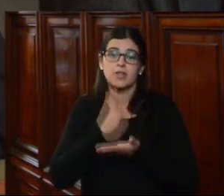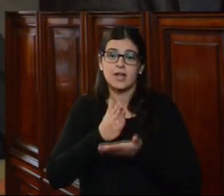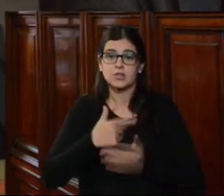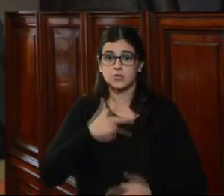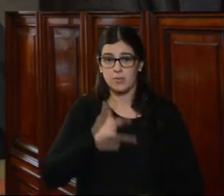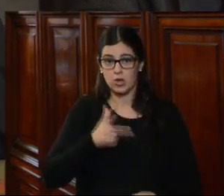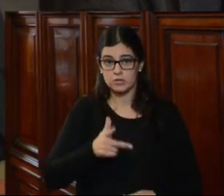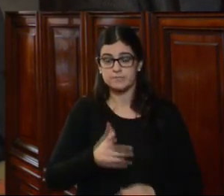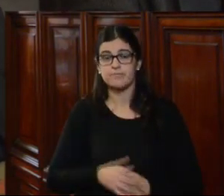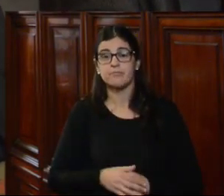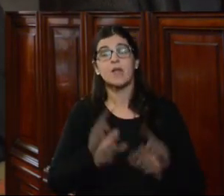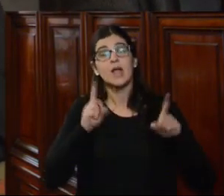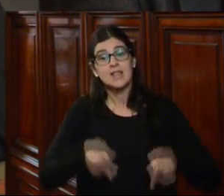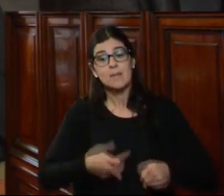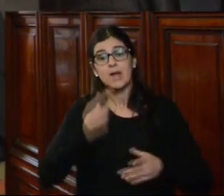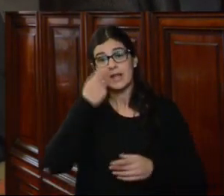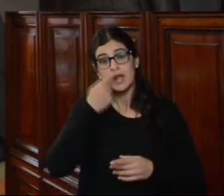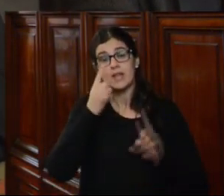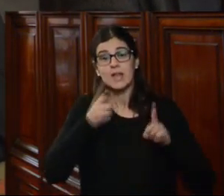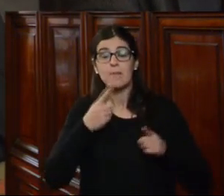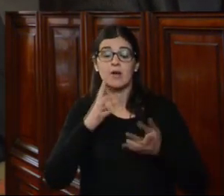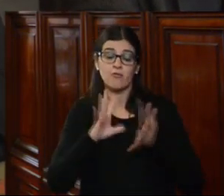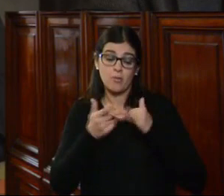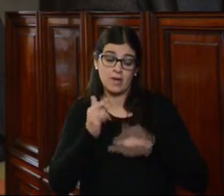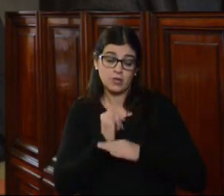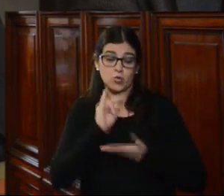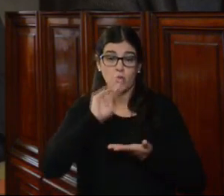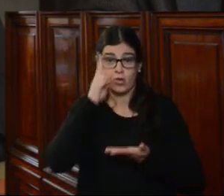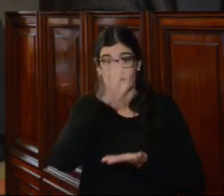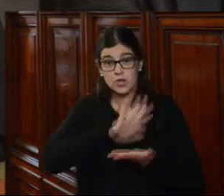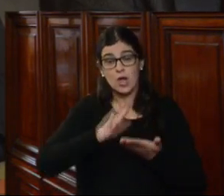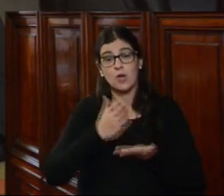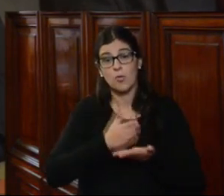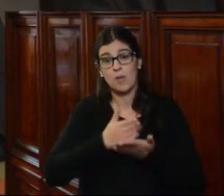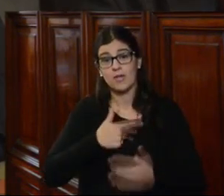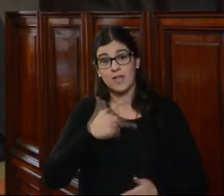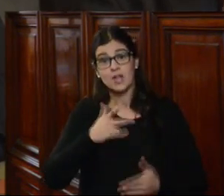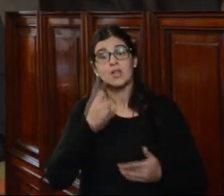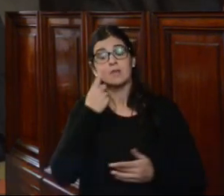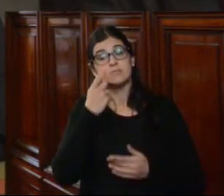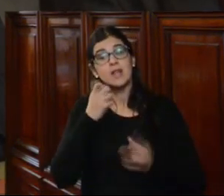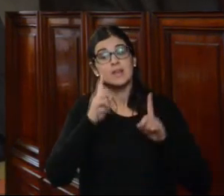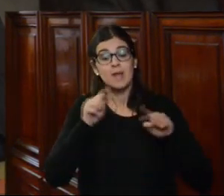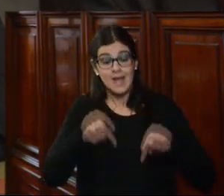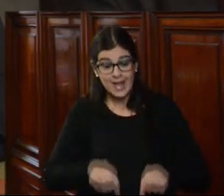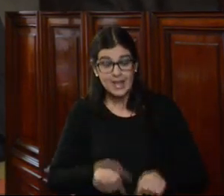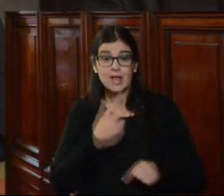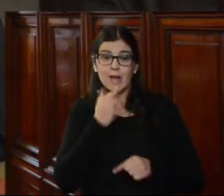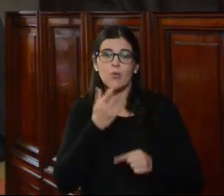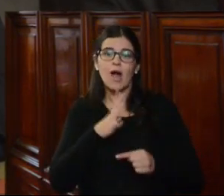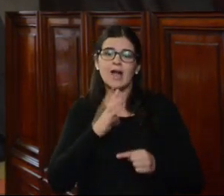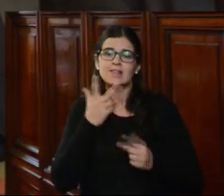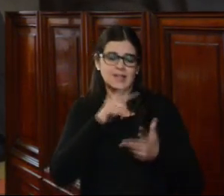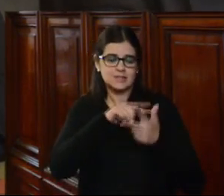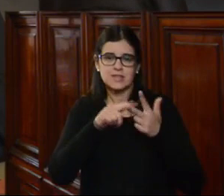humanos. También es interesante, a juicio de la Institución Nacional de Derechos Humanos, destacar que en este caso confluyen